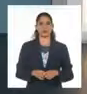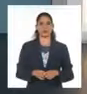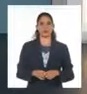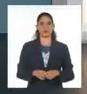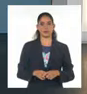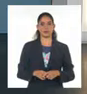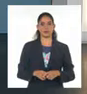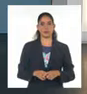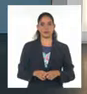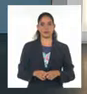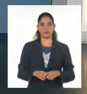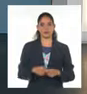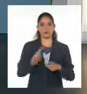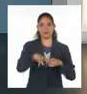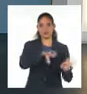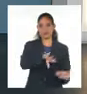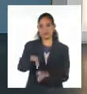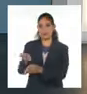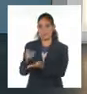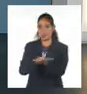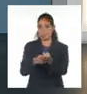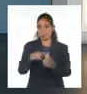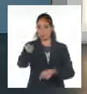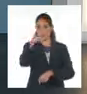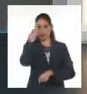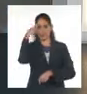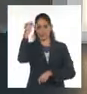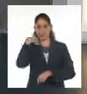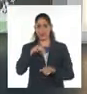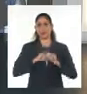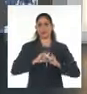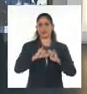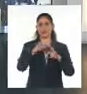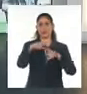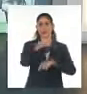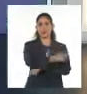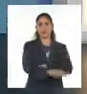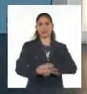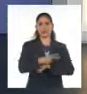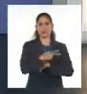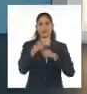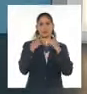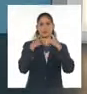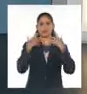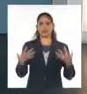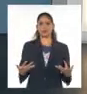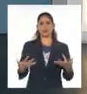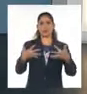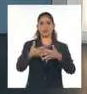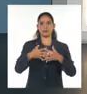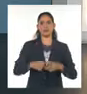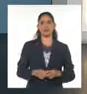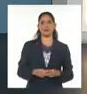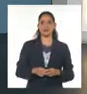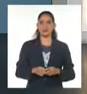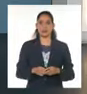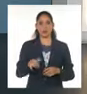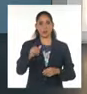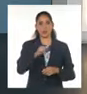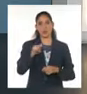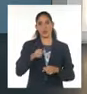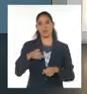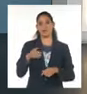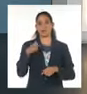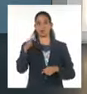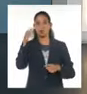y como es habitual echamos un vistazo al panorama internacional dice y lo hacemos continuamos con el tema del día el pacto del futuro ha